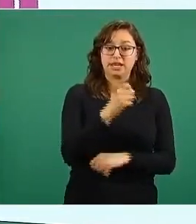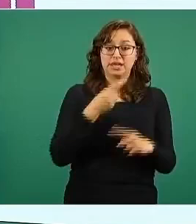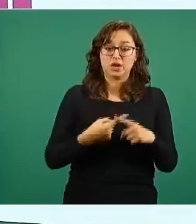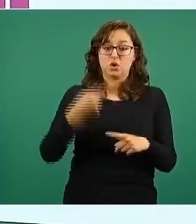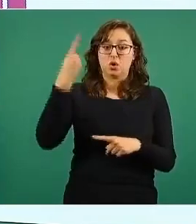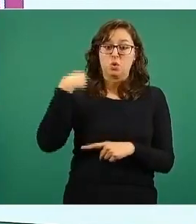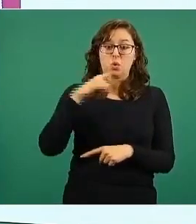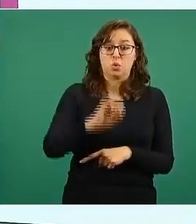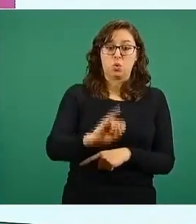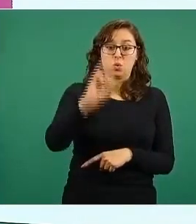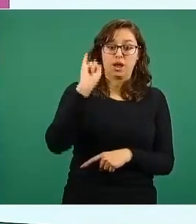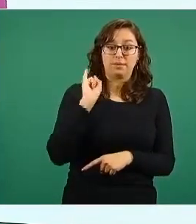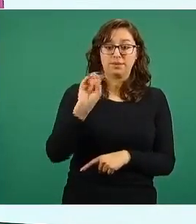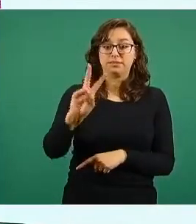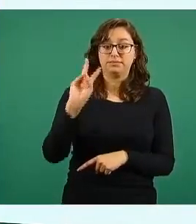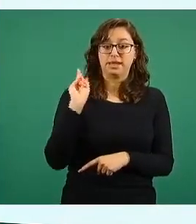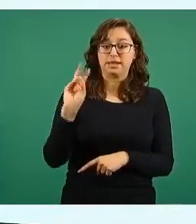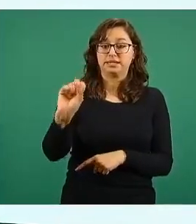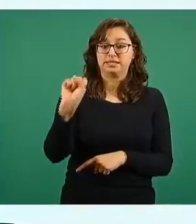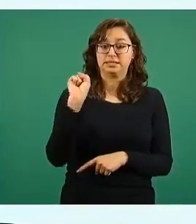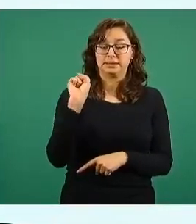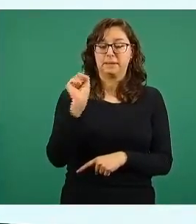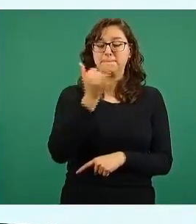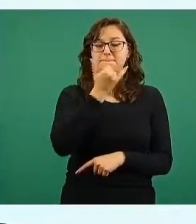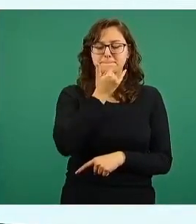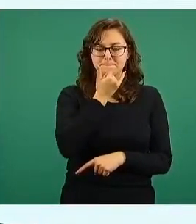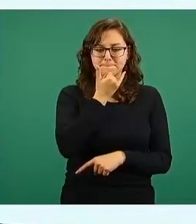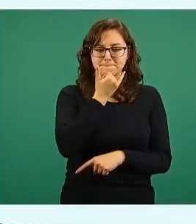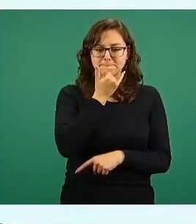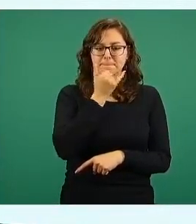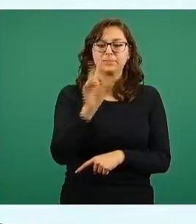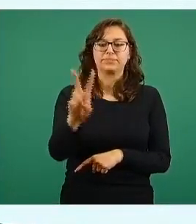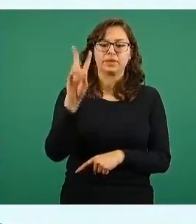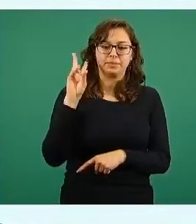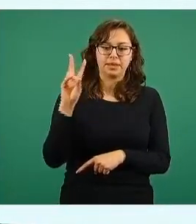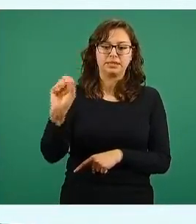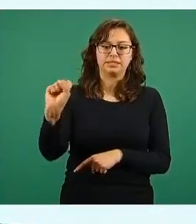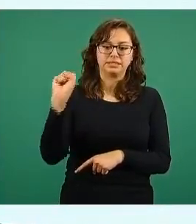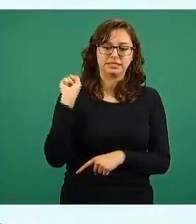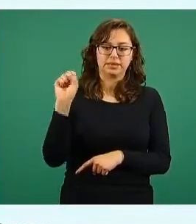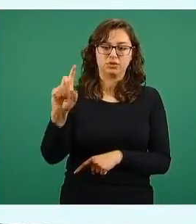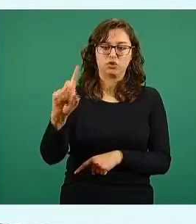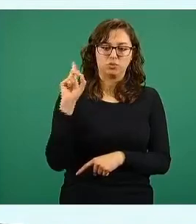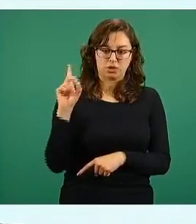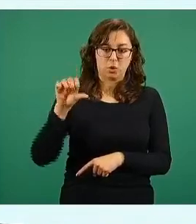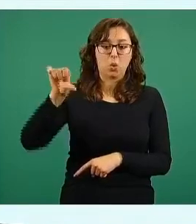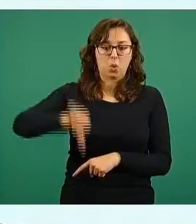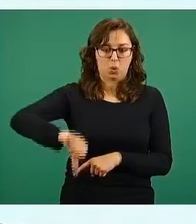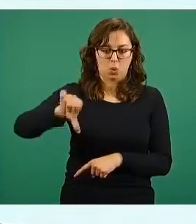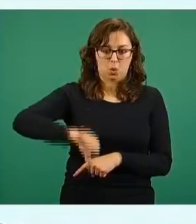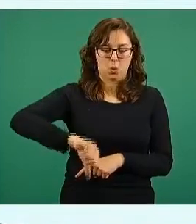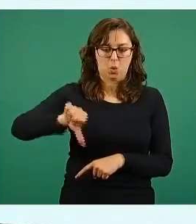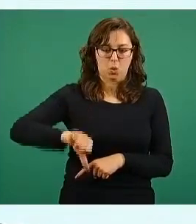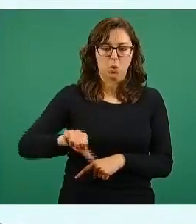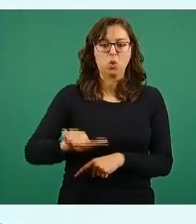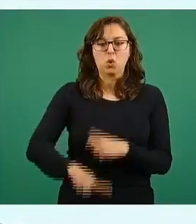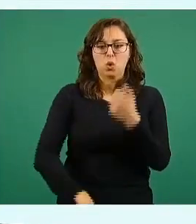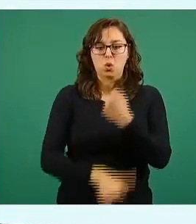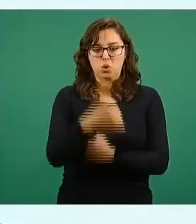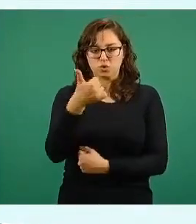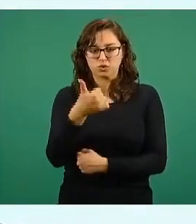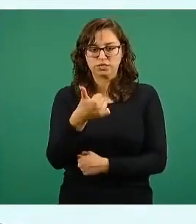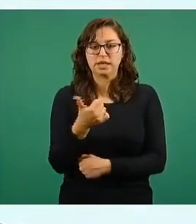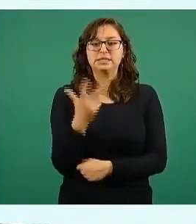jueves, viernes, sábado, domingo y hoy, hoy 11 de enero,